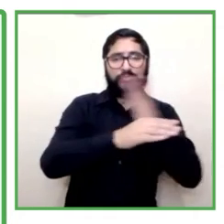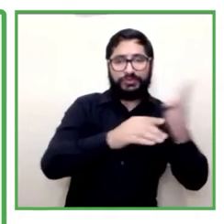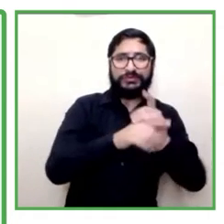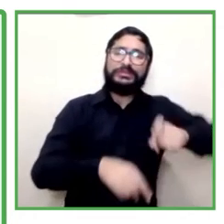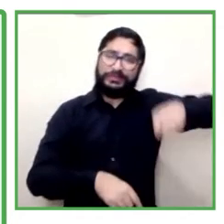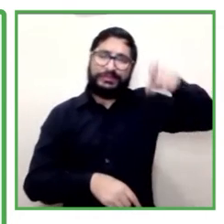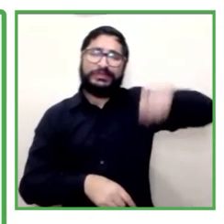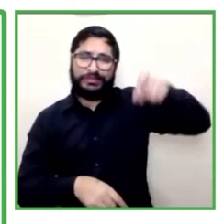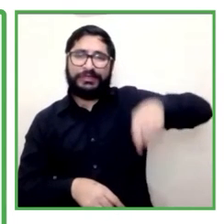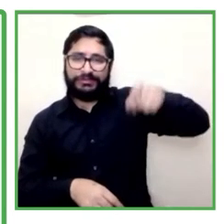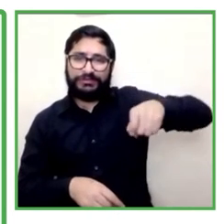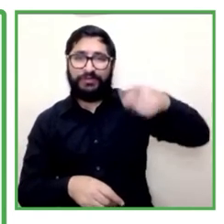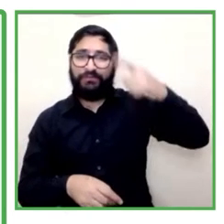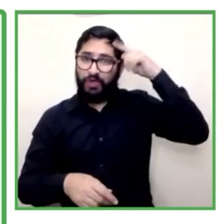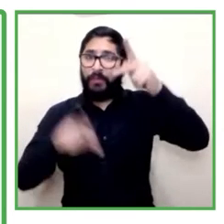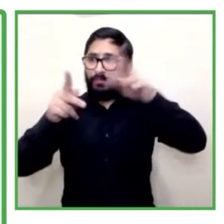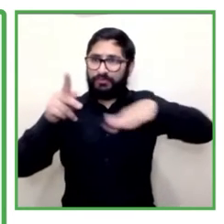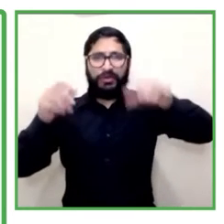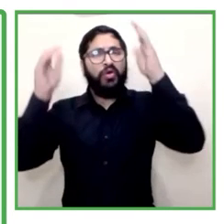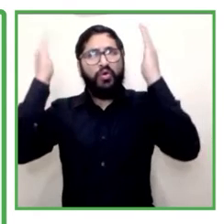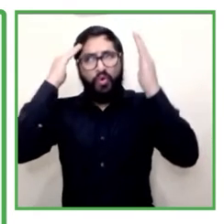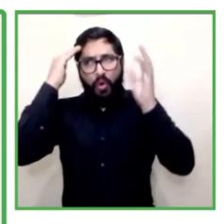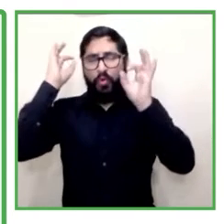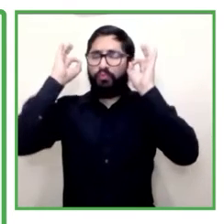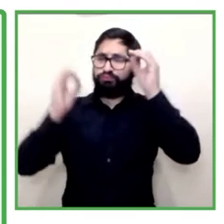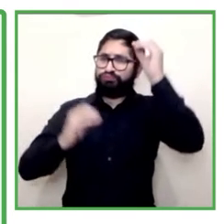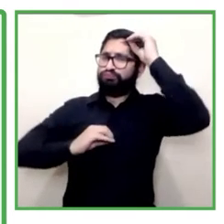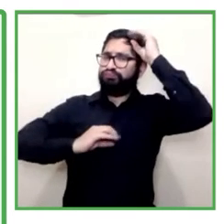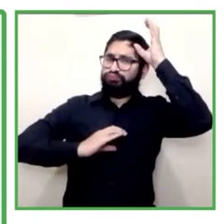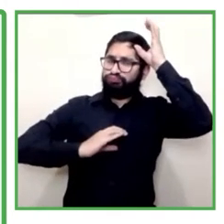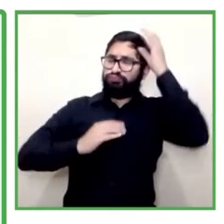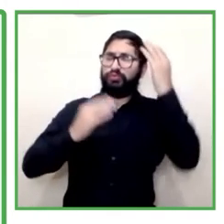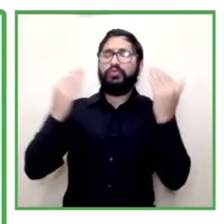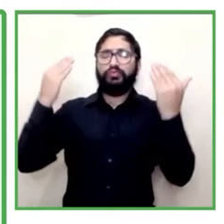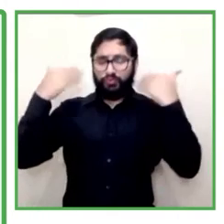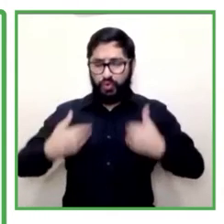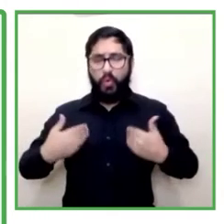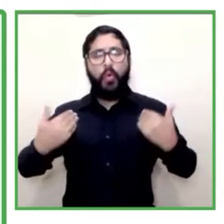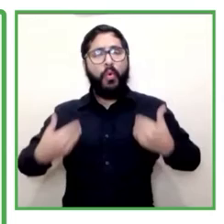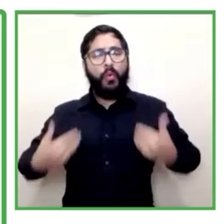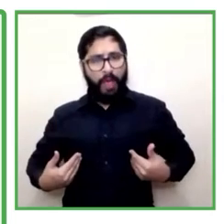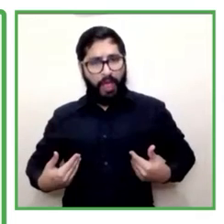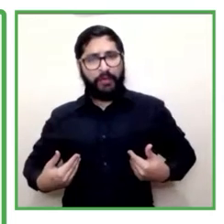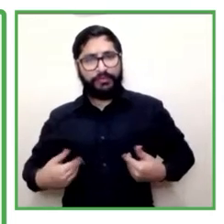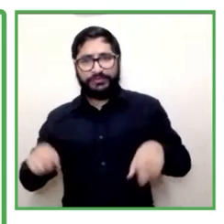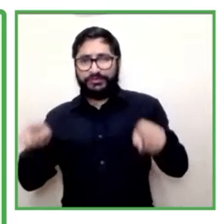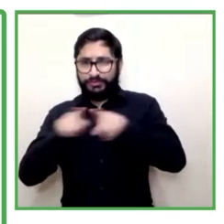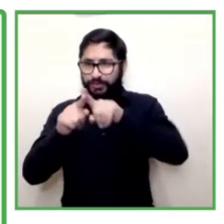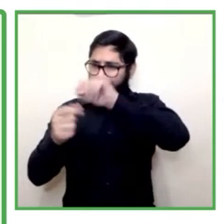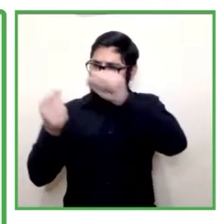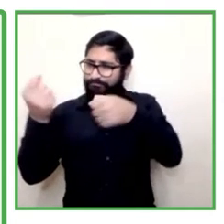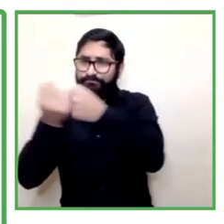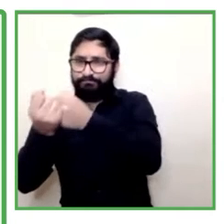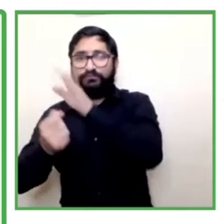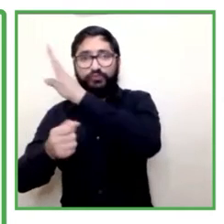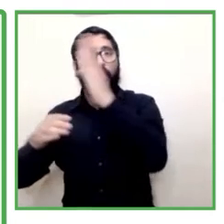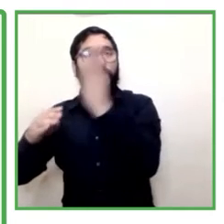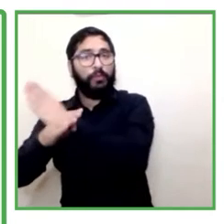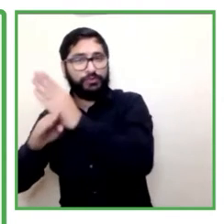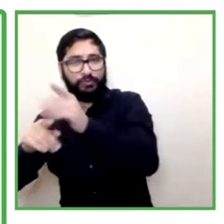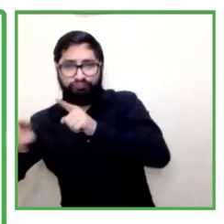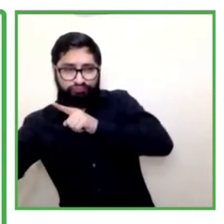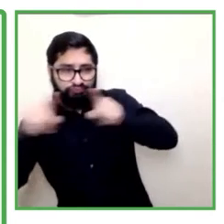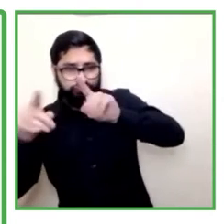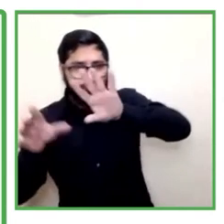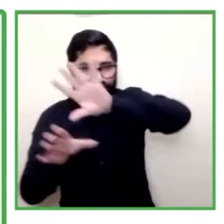irlos acompañando, la idea es asesorar al empresario para que realice un buen proceso de inclusión y desde el